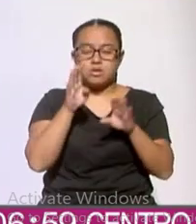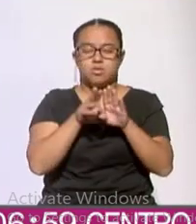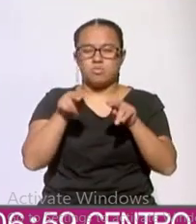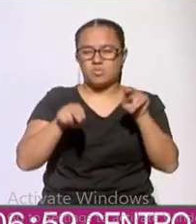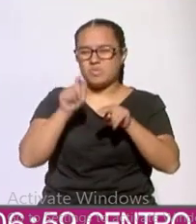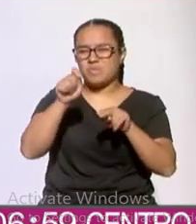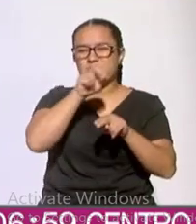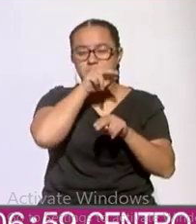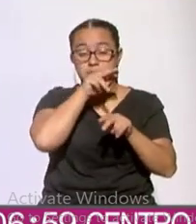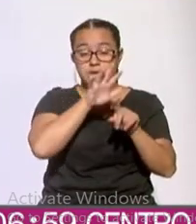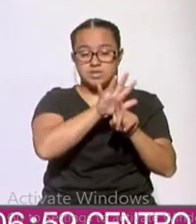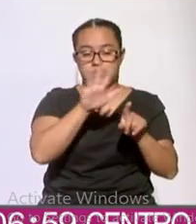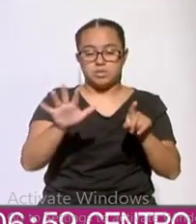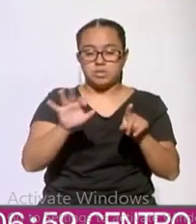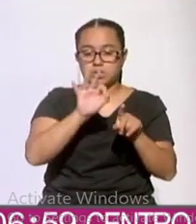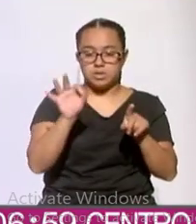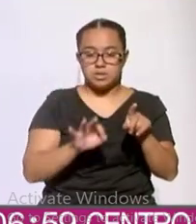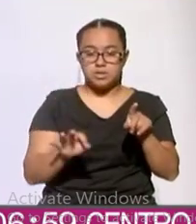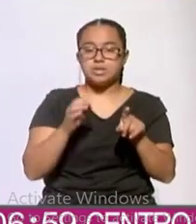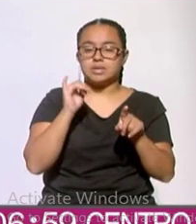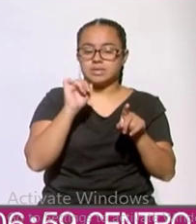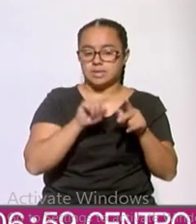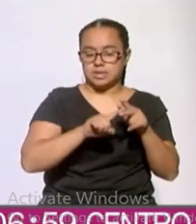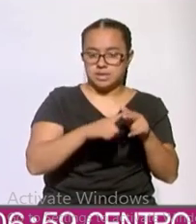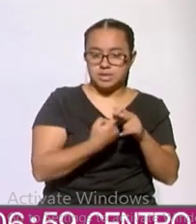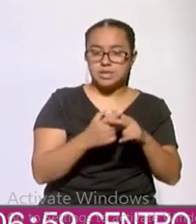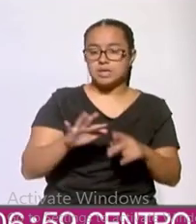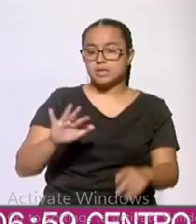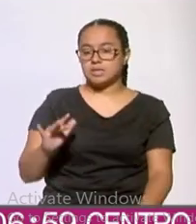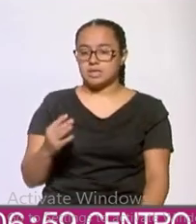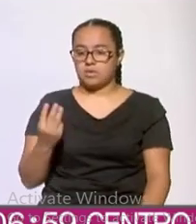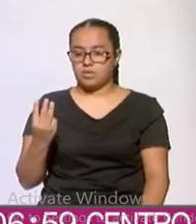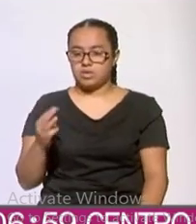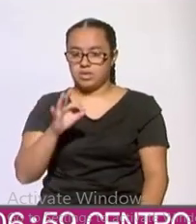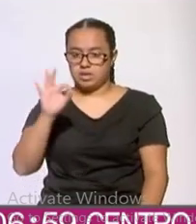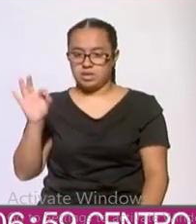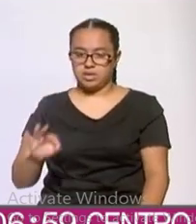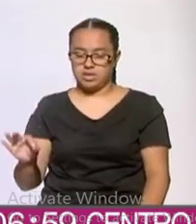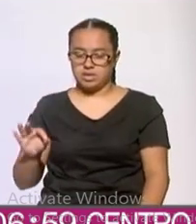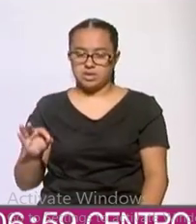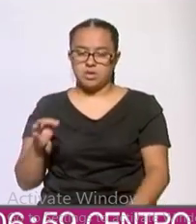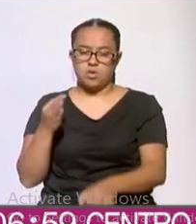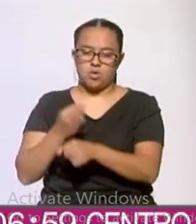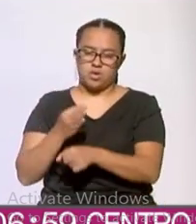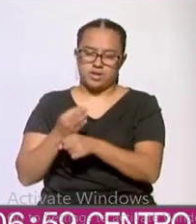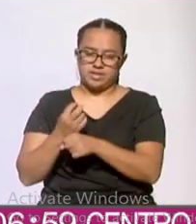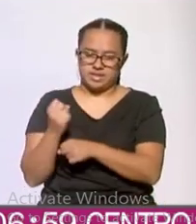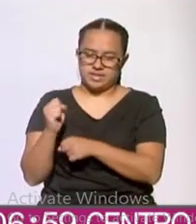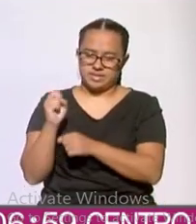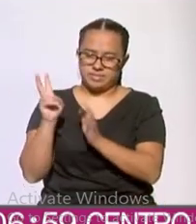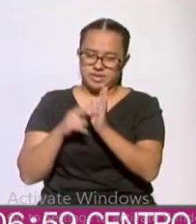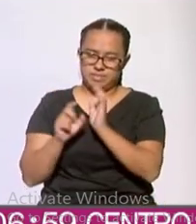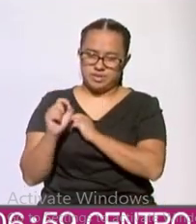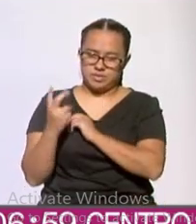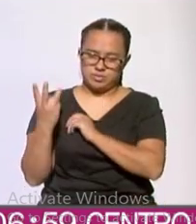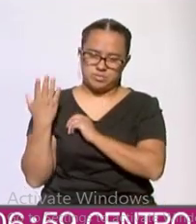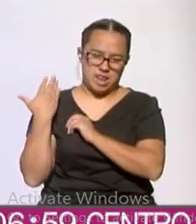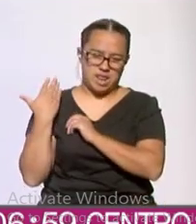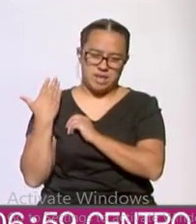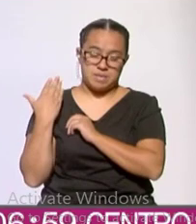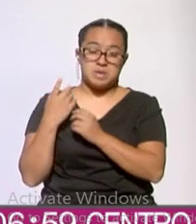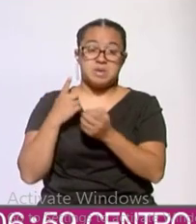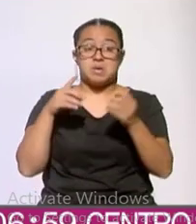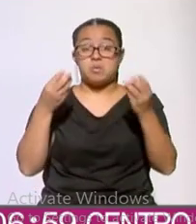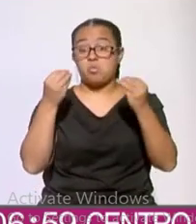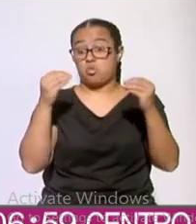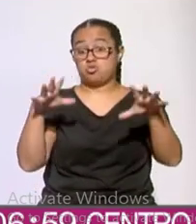preocupación. 55% cuando empezó, 53% en nuestra medición más reciente prácticamente no ha